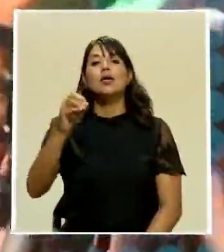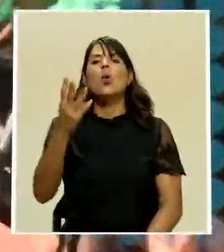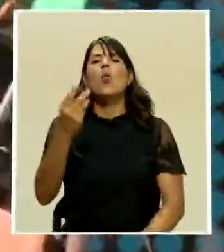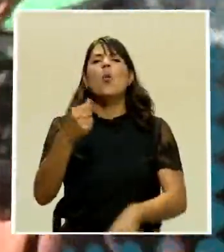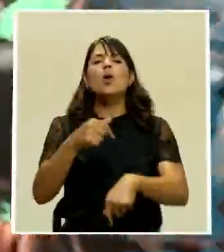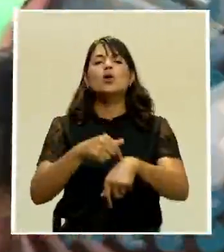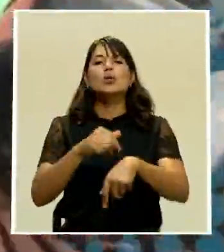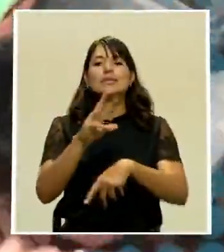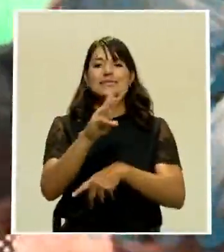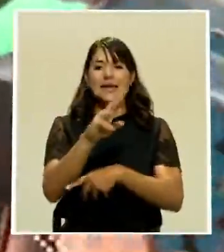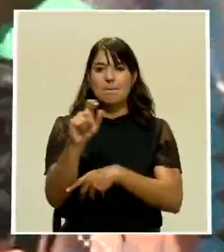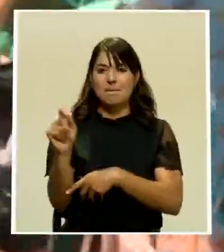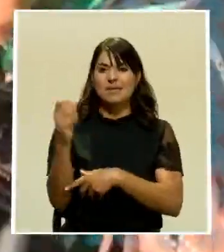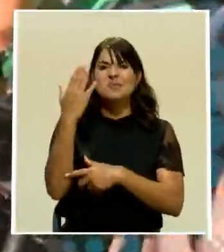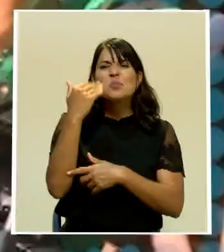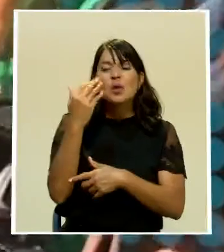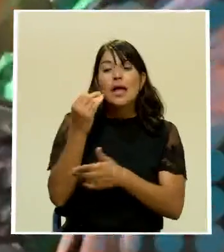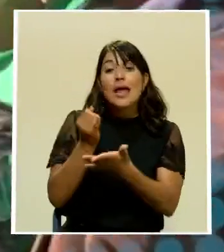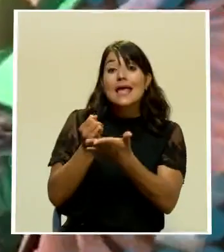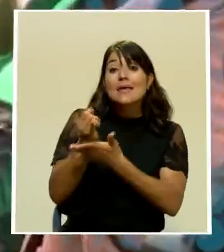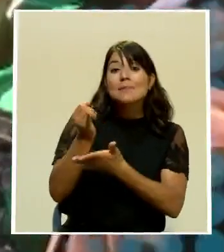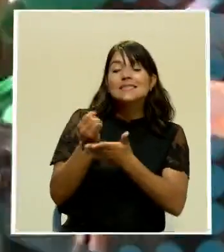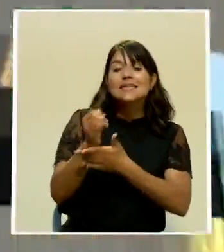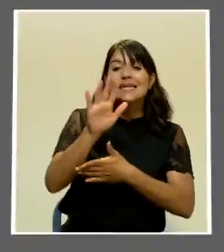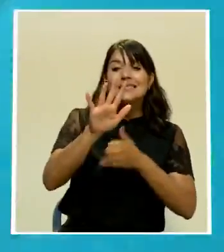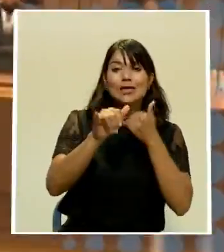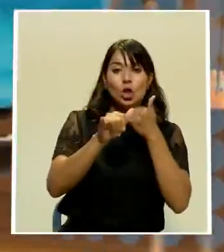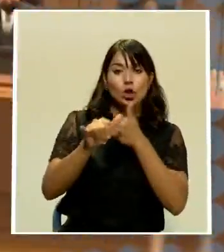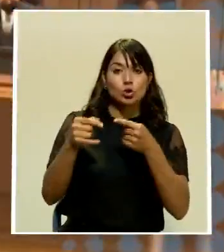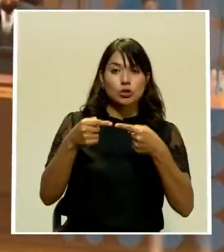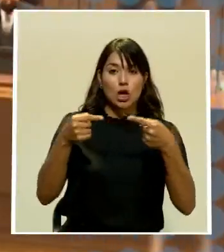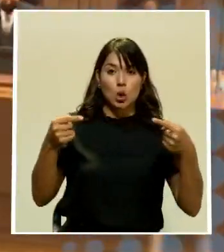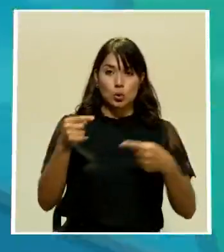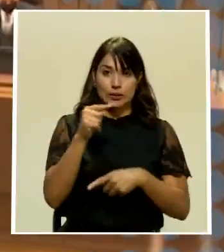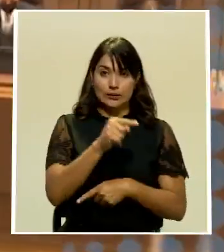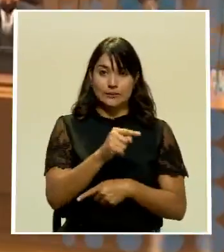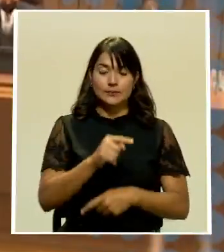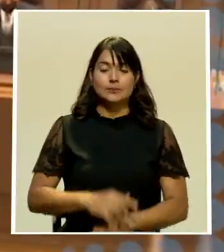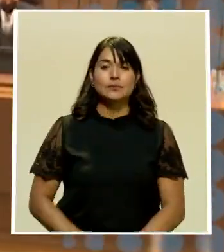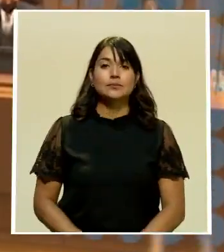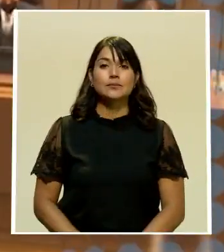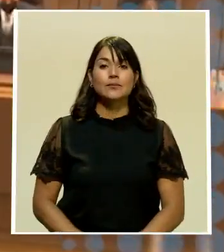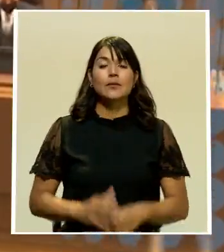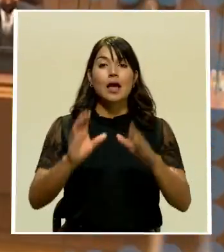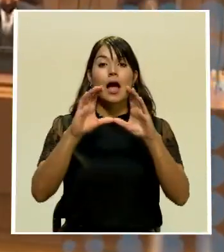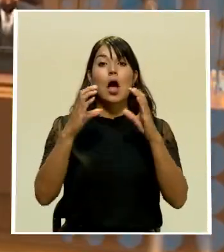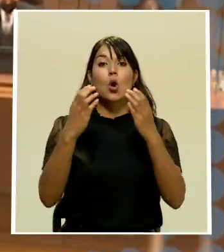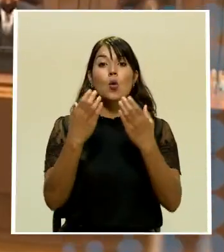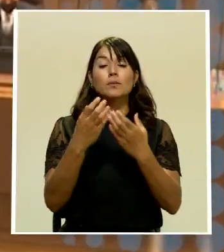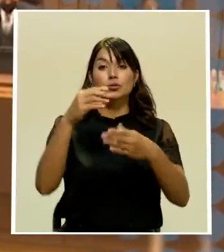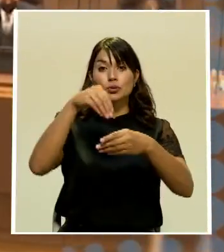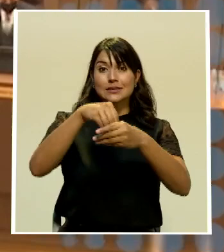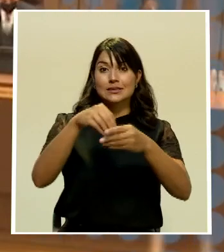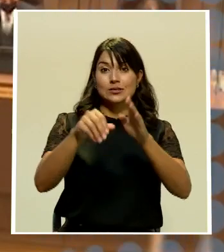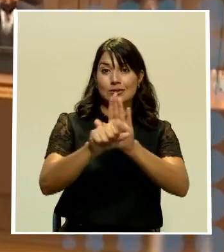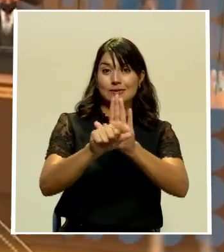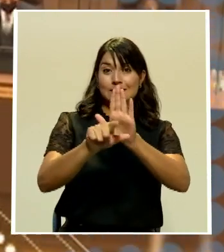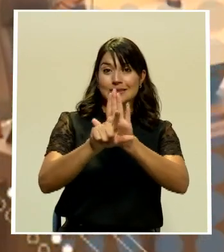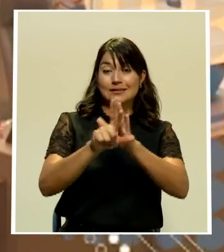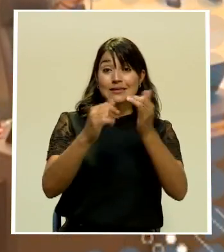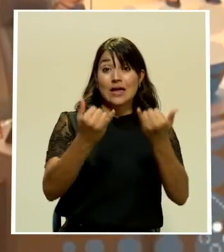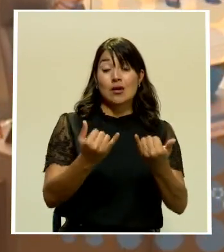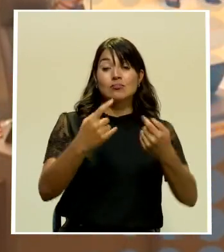investigación por las cinco denuncias en su contra. Las comisiones de la Asamblea Legislativa